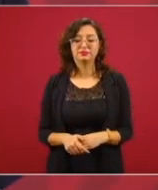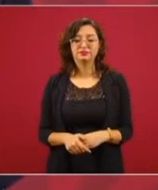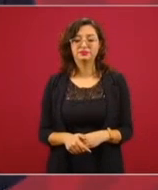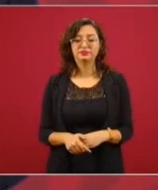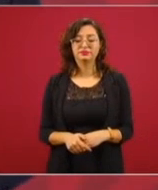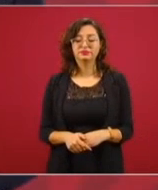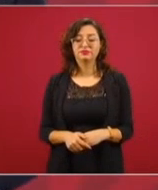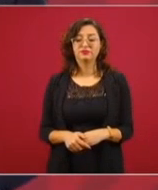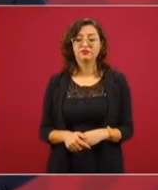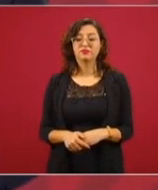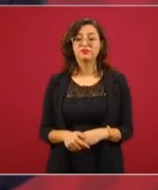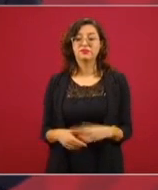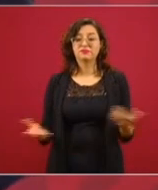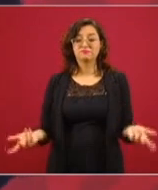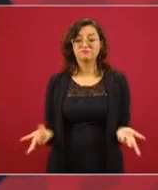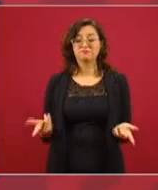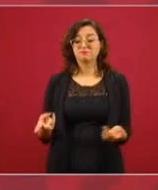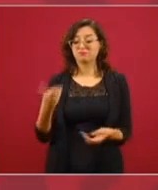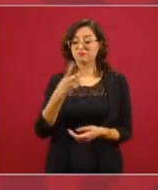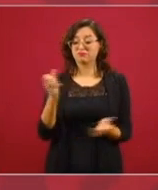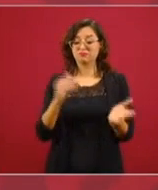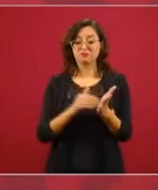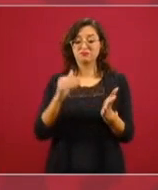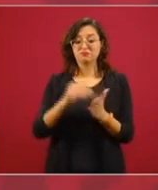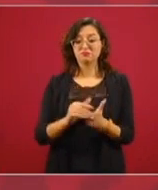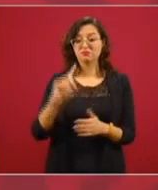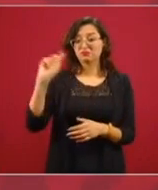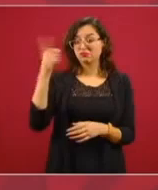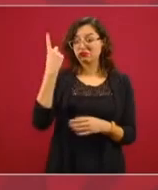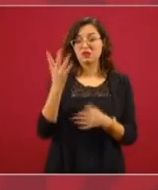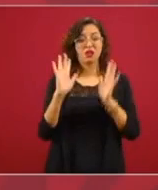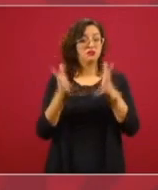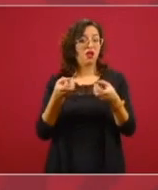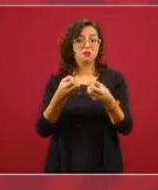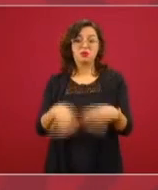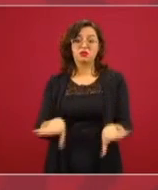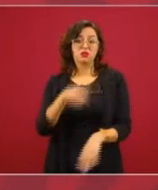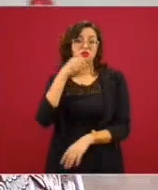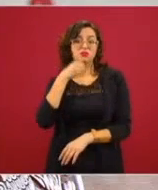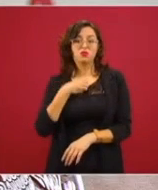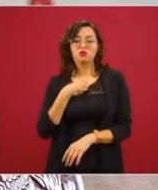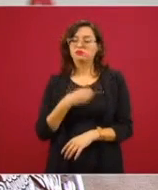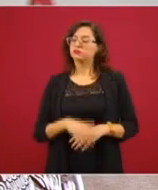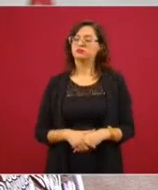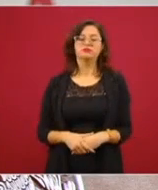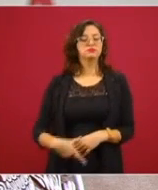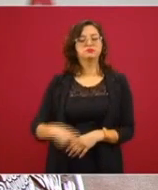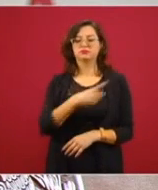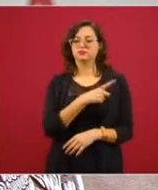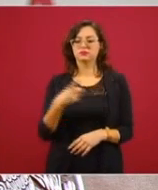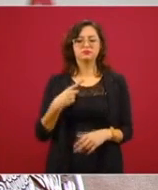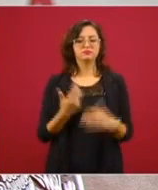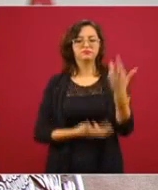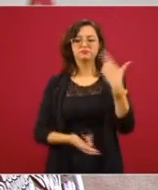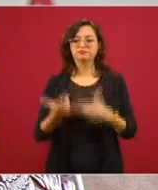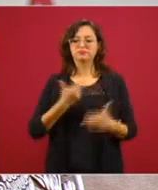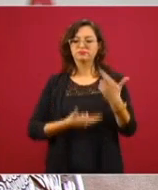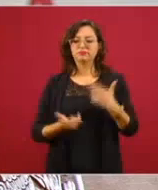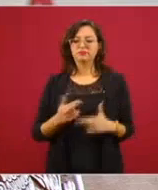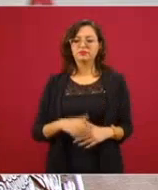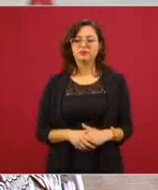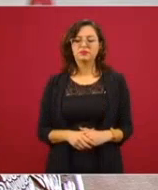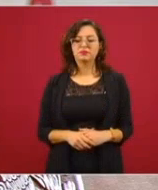Entonces, esos 200 millones de dólares tienen que regresar. ¿Ya no dice cuántas están ese dinero?